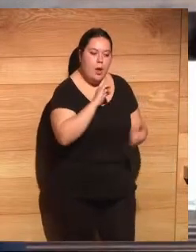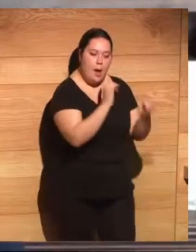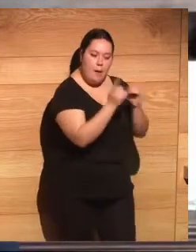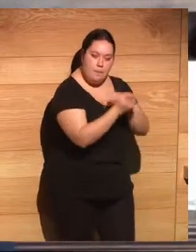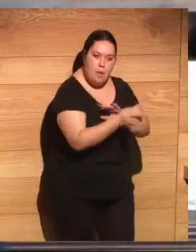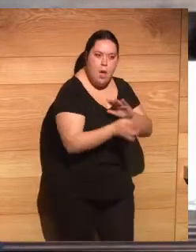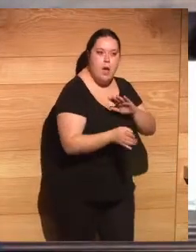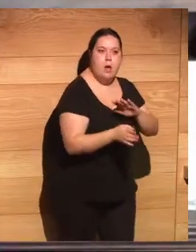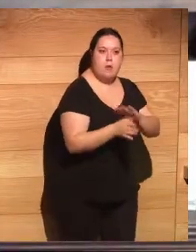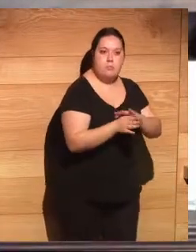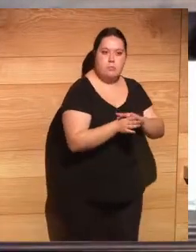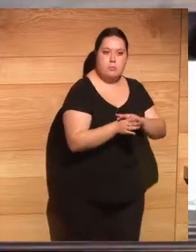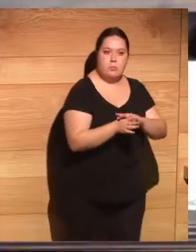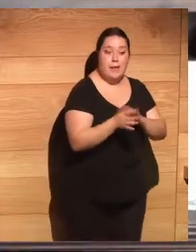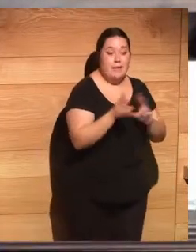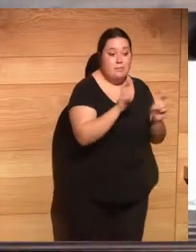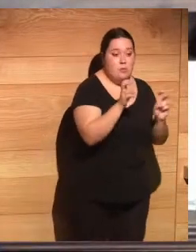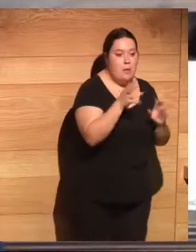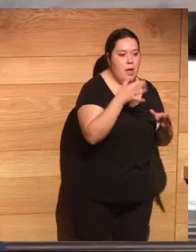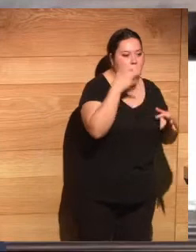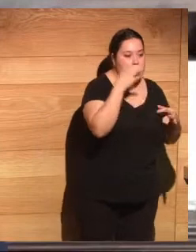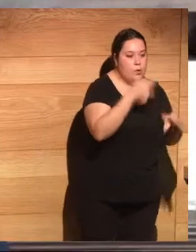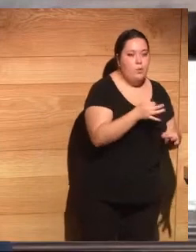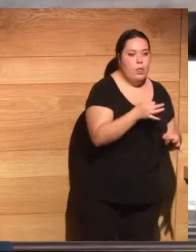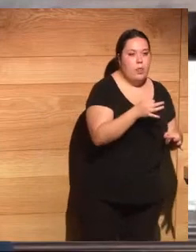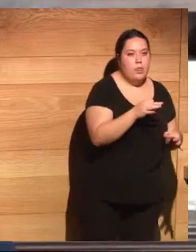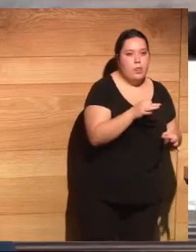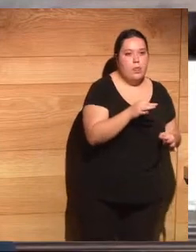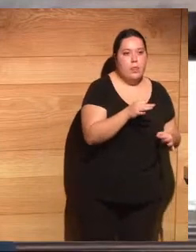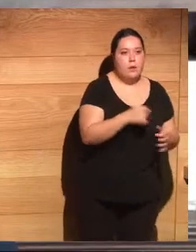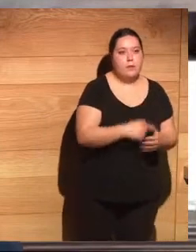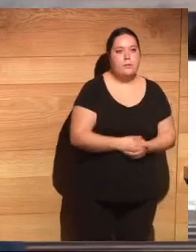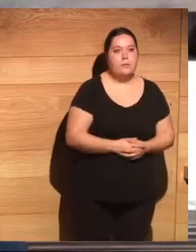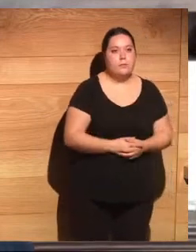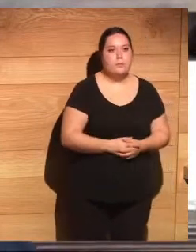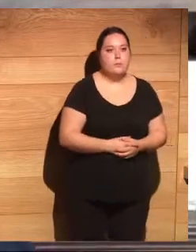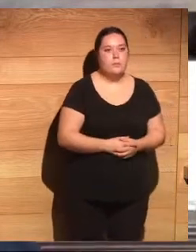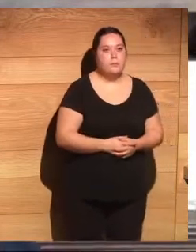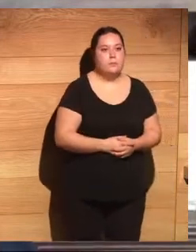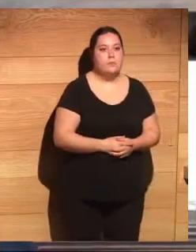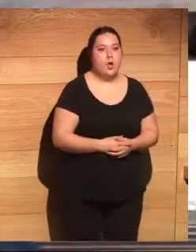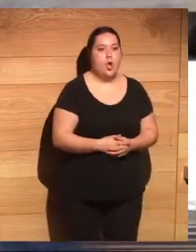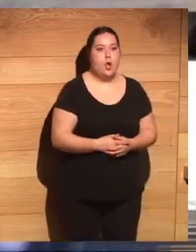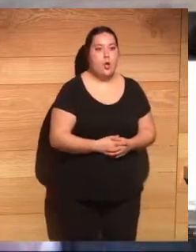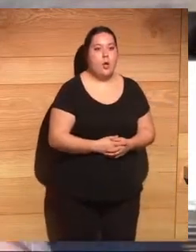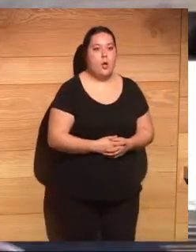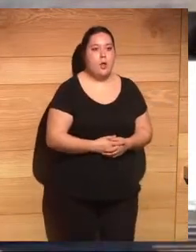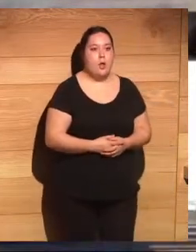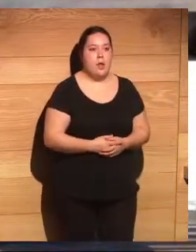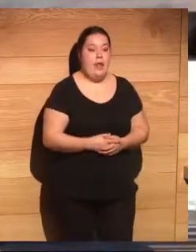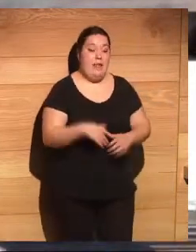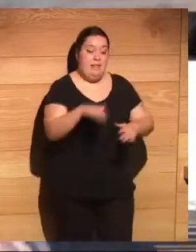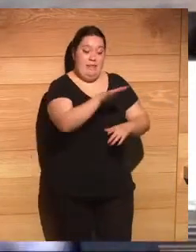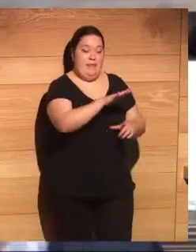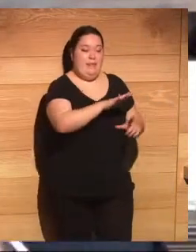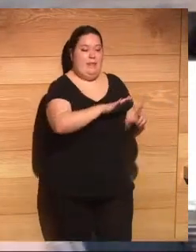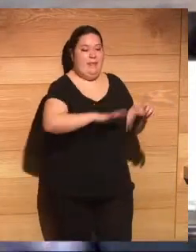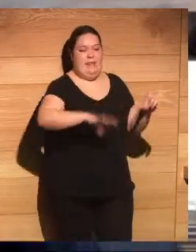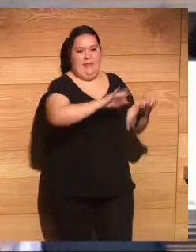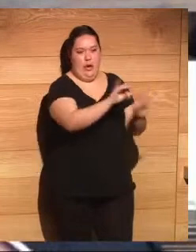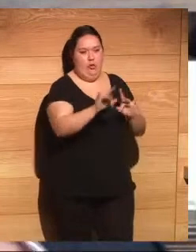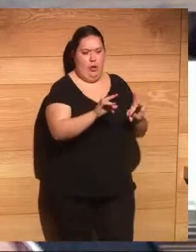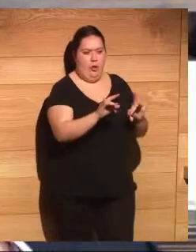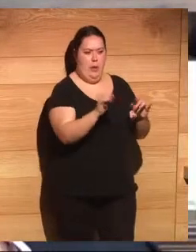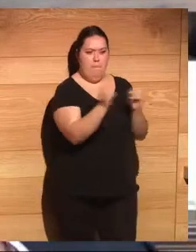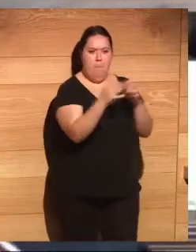la seguridad. Vamos a cambiar la seguridad de ser únicamente una seguridad territorial con